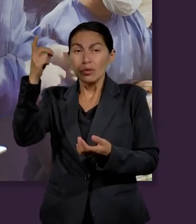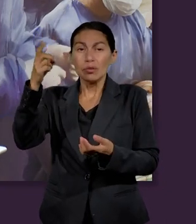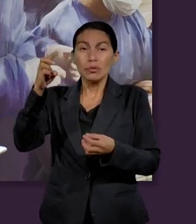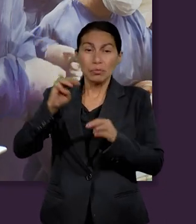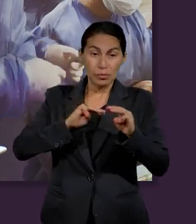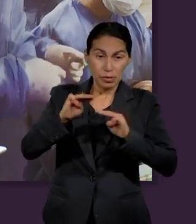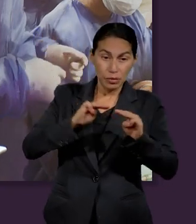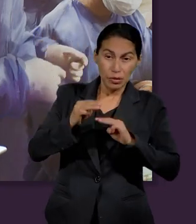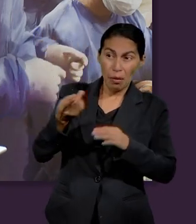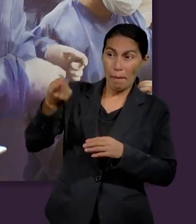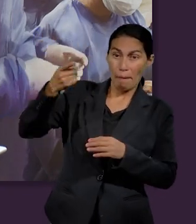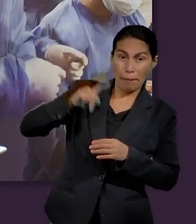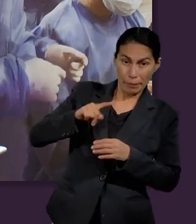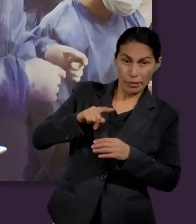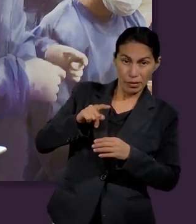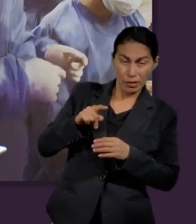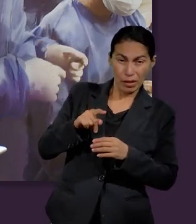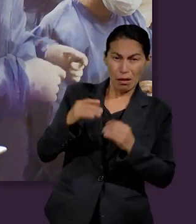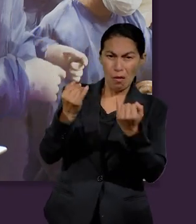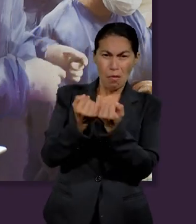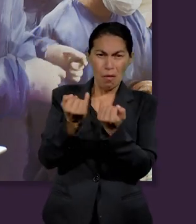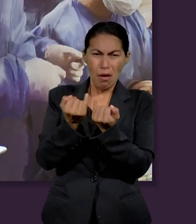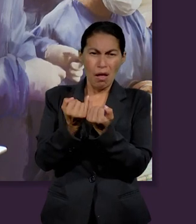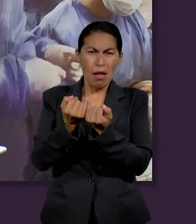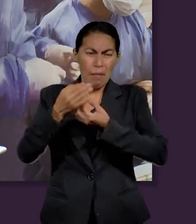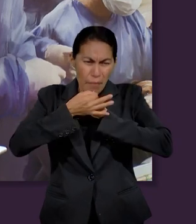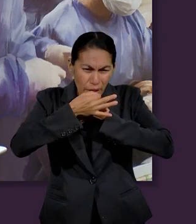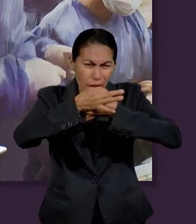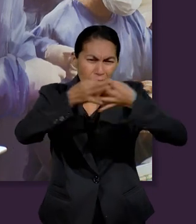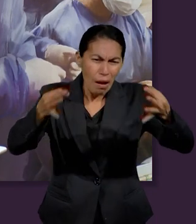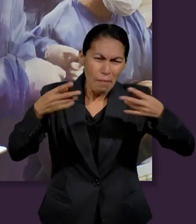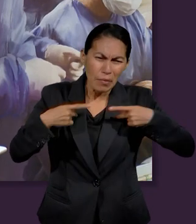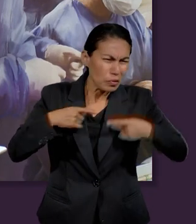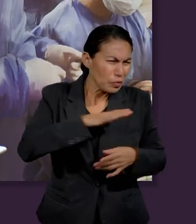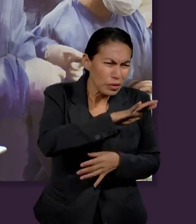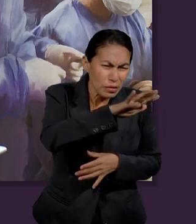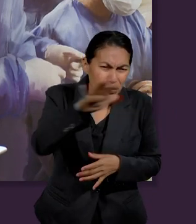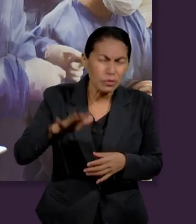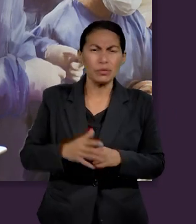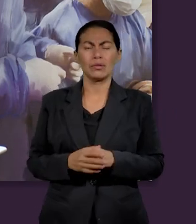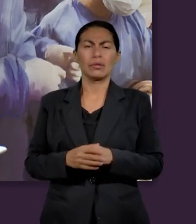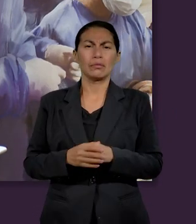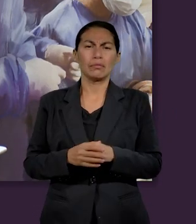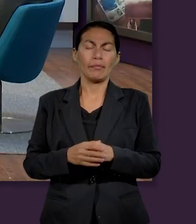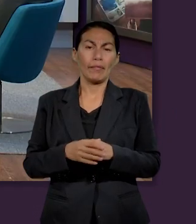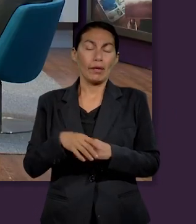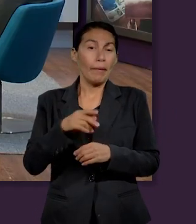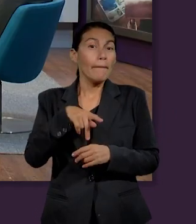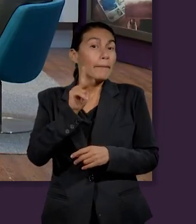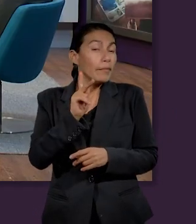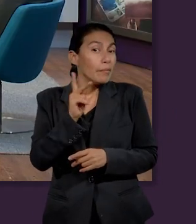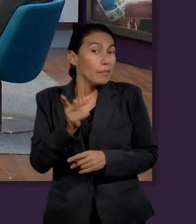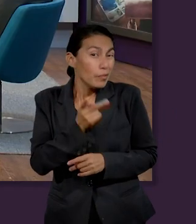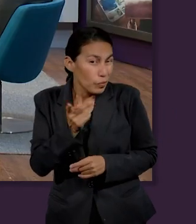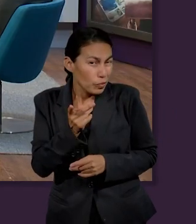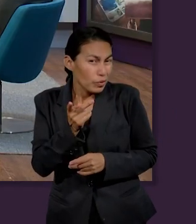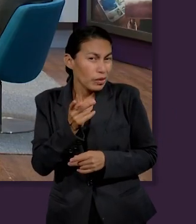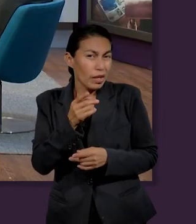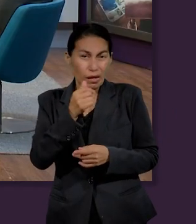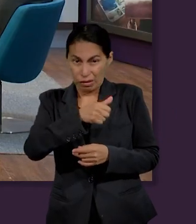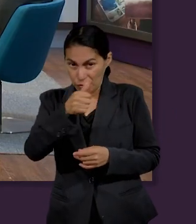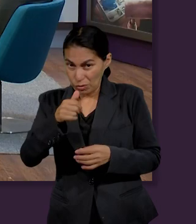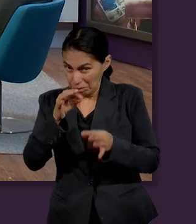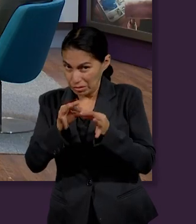Dios nos ha dado una gran misión de predicar el mensaje de los tres ángeles. Pero la pregunta es si nosotros estamos dispuestos como